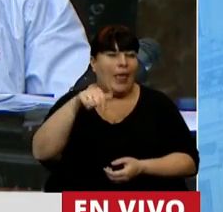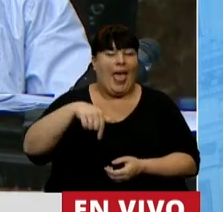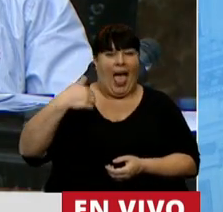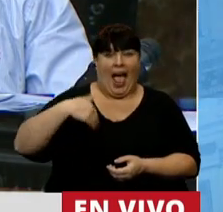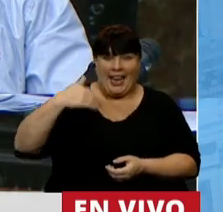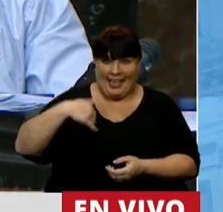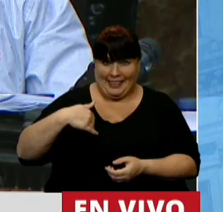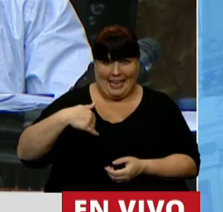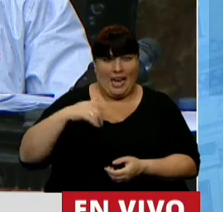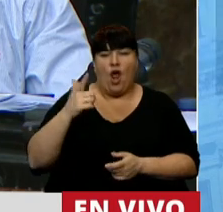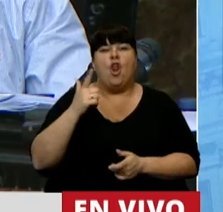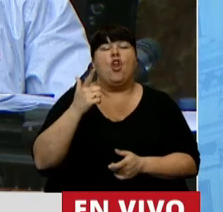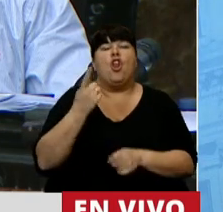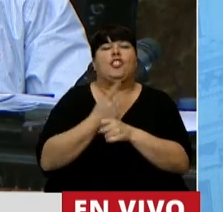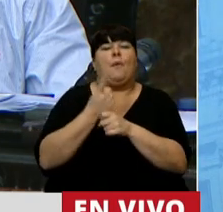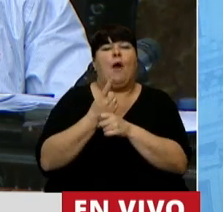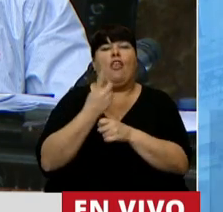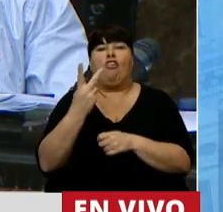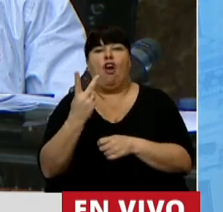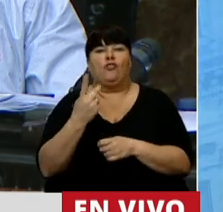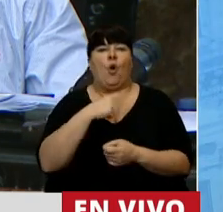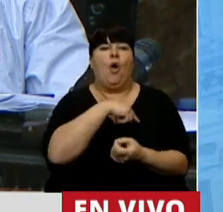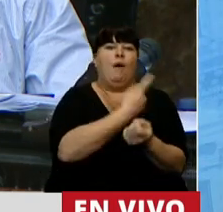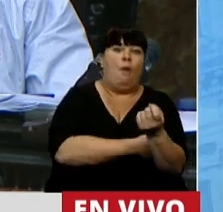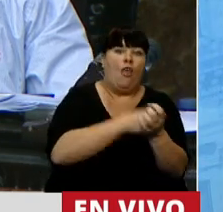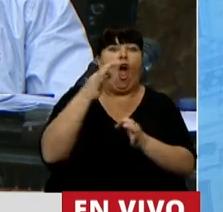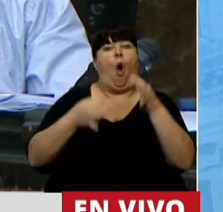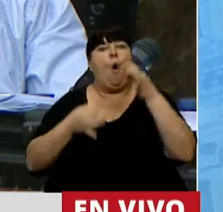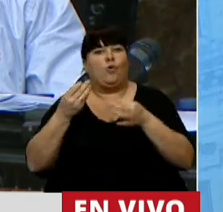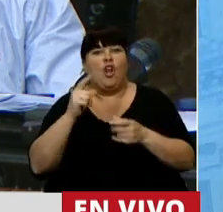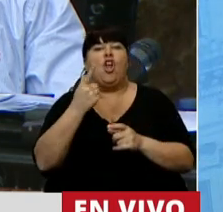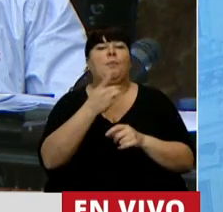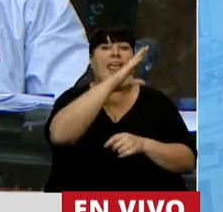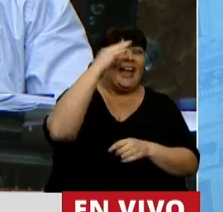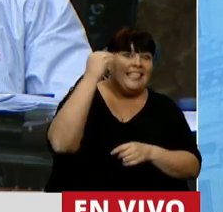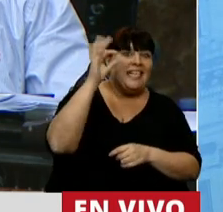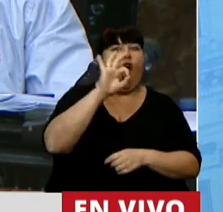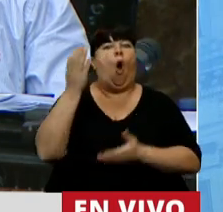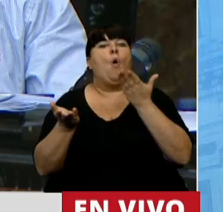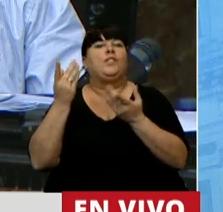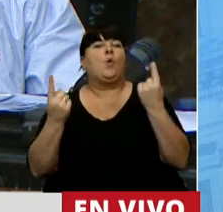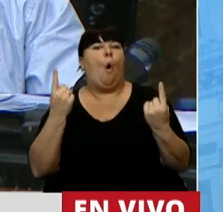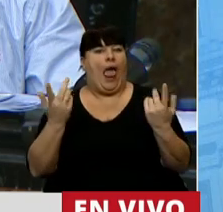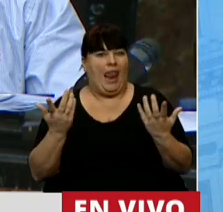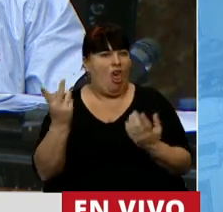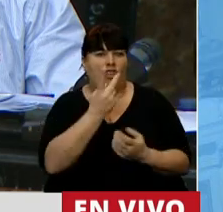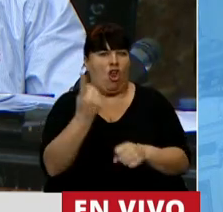este país no hay espacio para los dos. O hay Cristina o hay justicia.